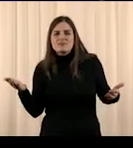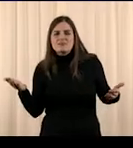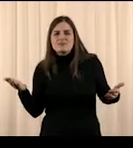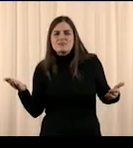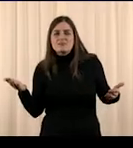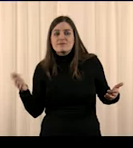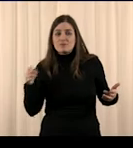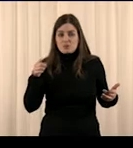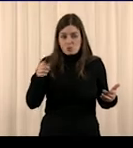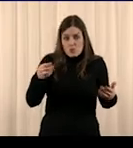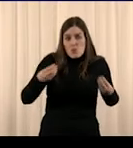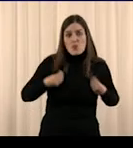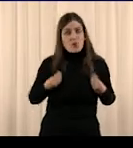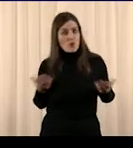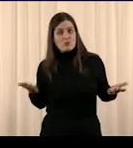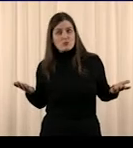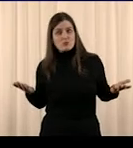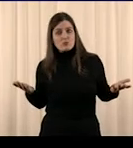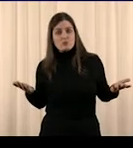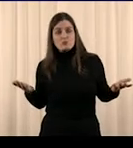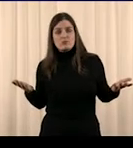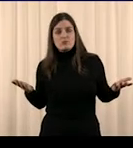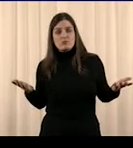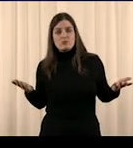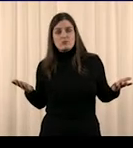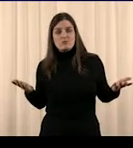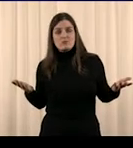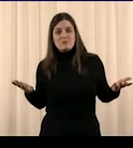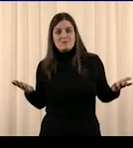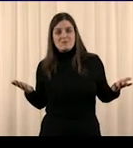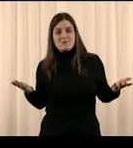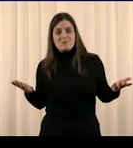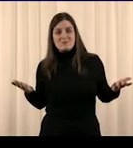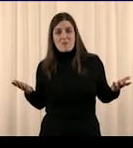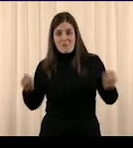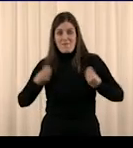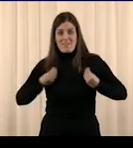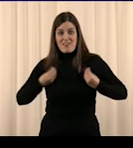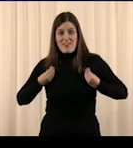Estamos vivos, y en esta vida,